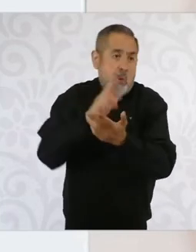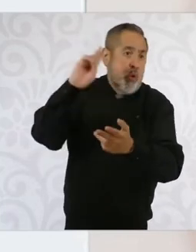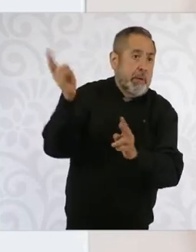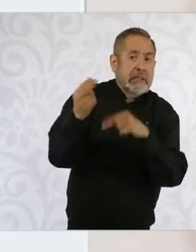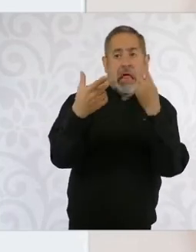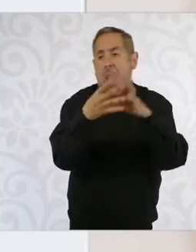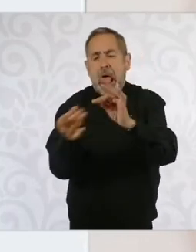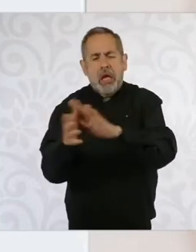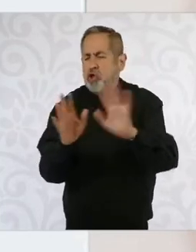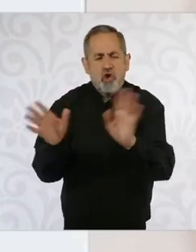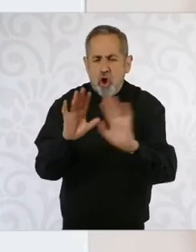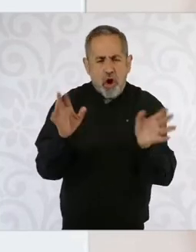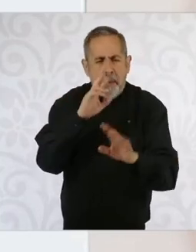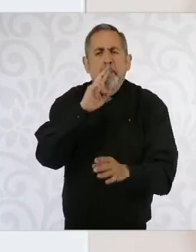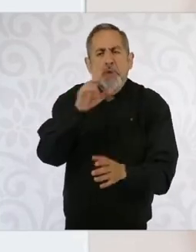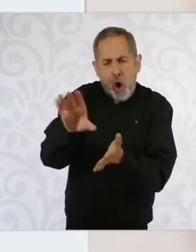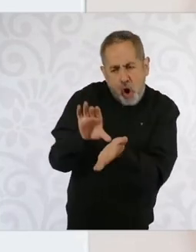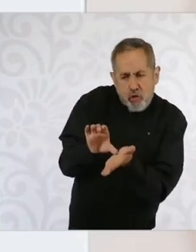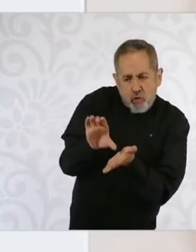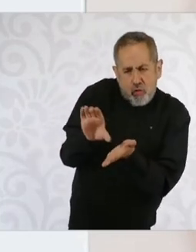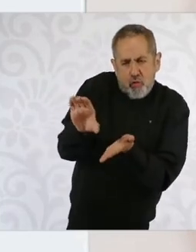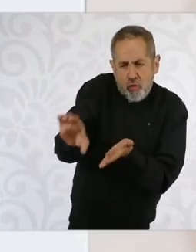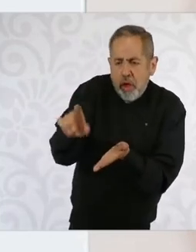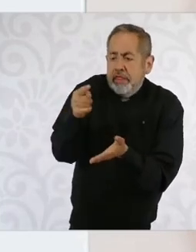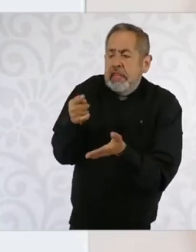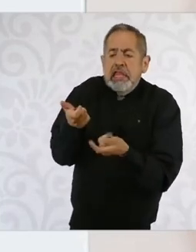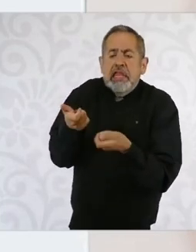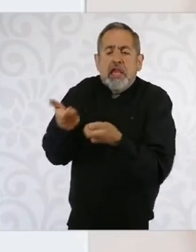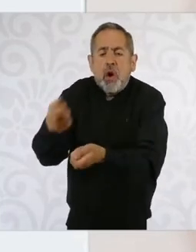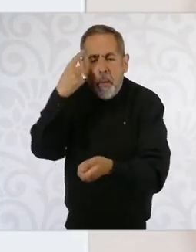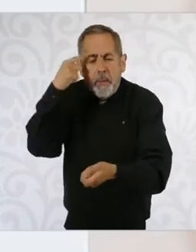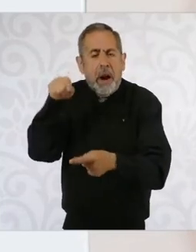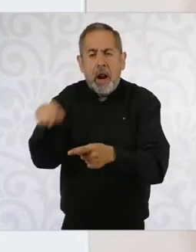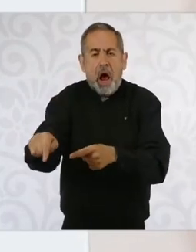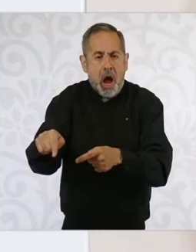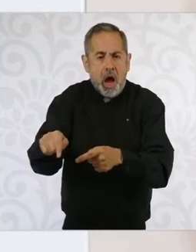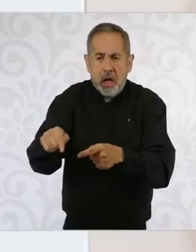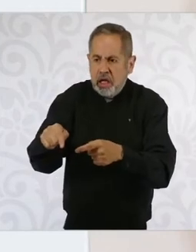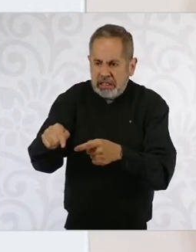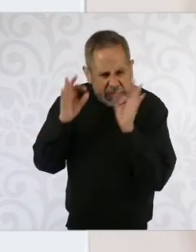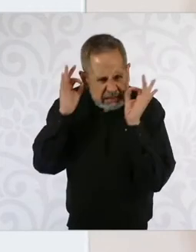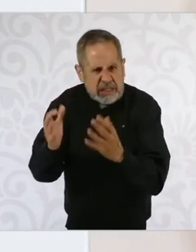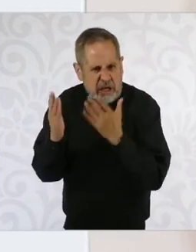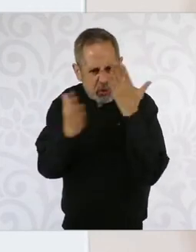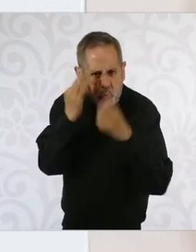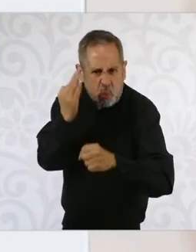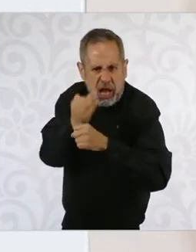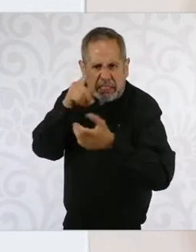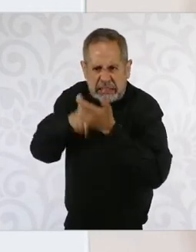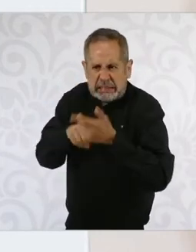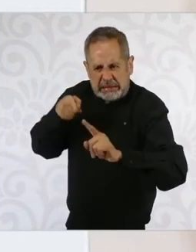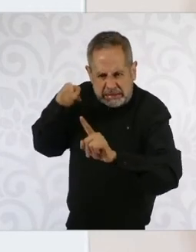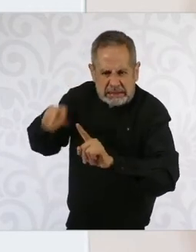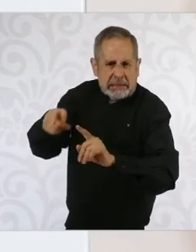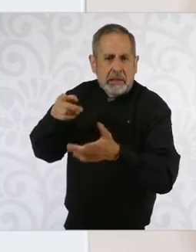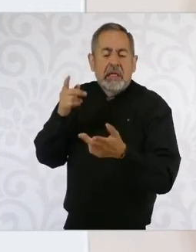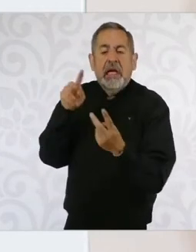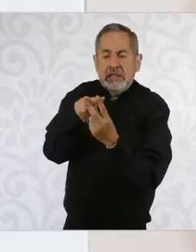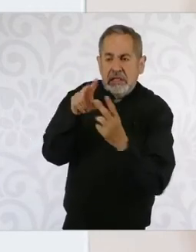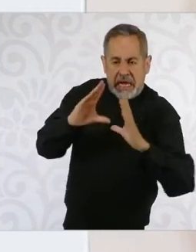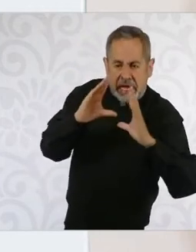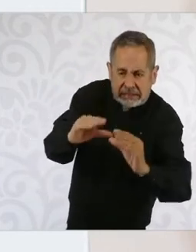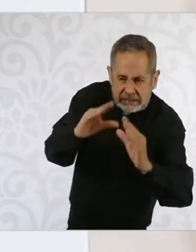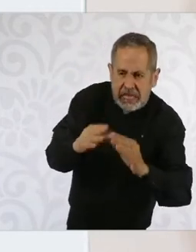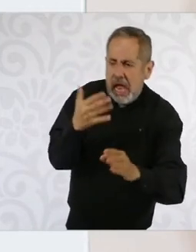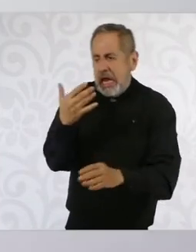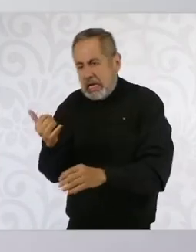que se destine a las funciones sustantivas de las universidades, que son docencia,